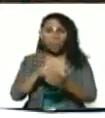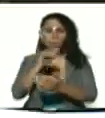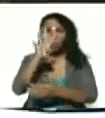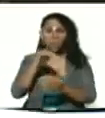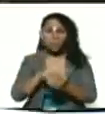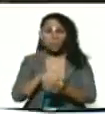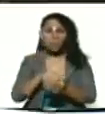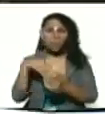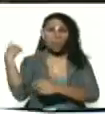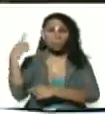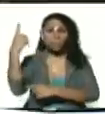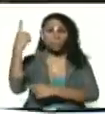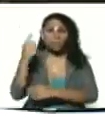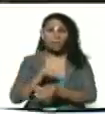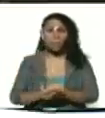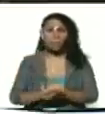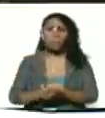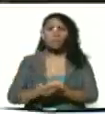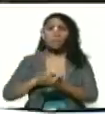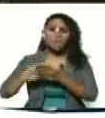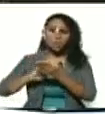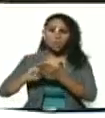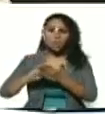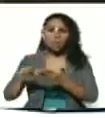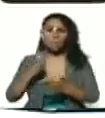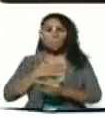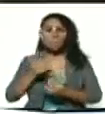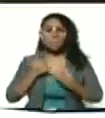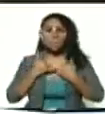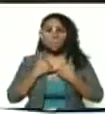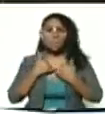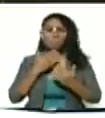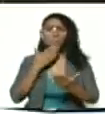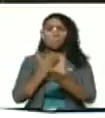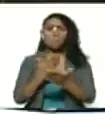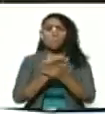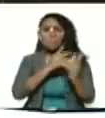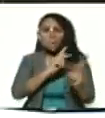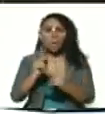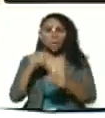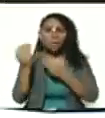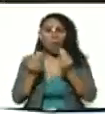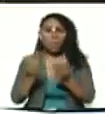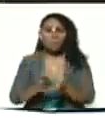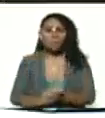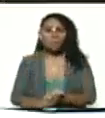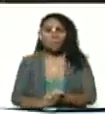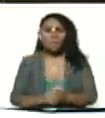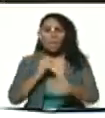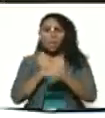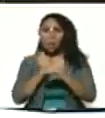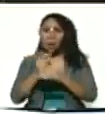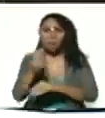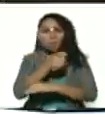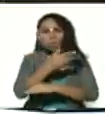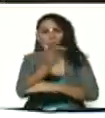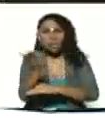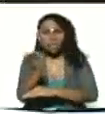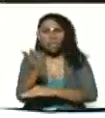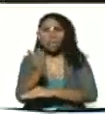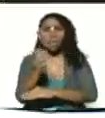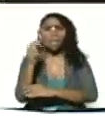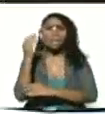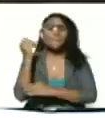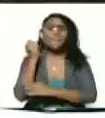mil ambulancias vamos a recuperarlas vale preséntenme el plan igual búsquense ustedes padrinos